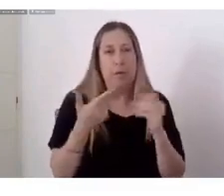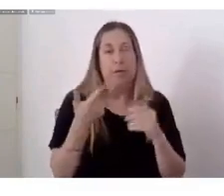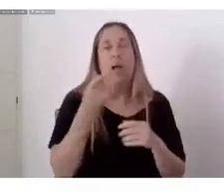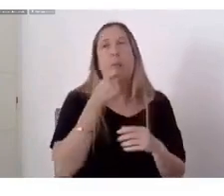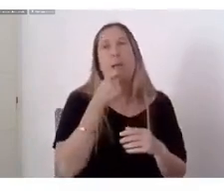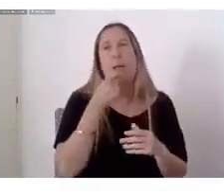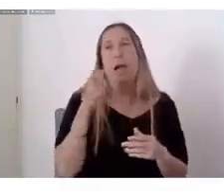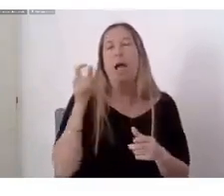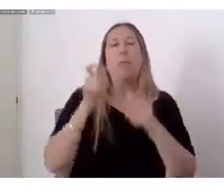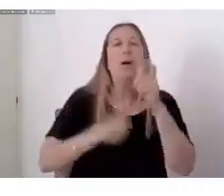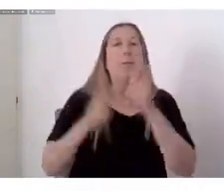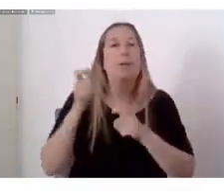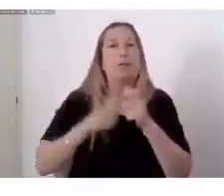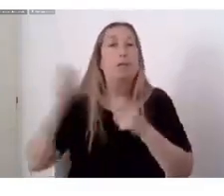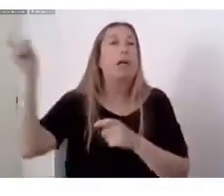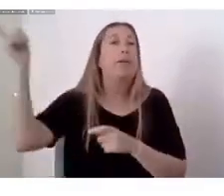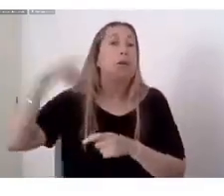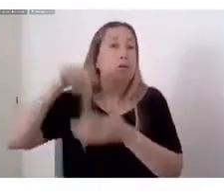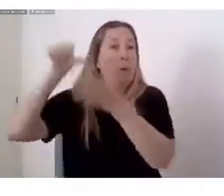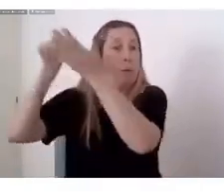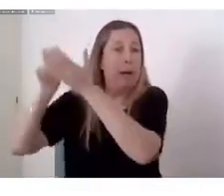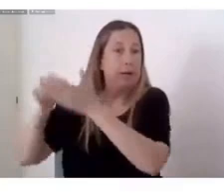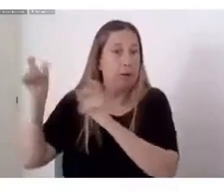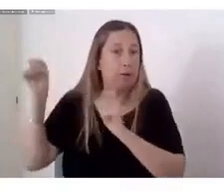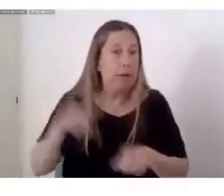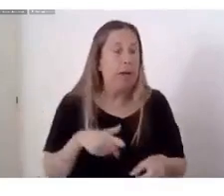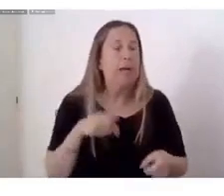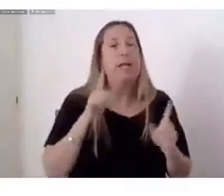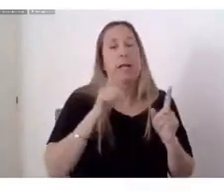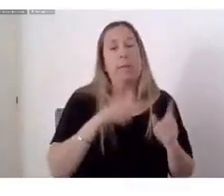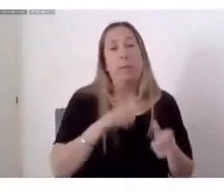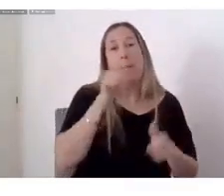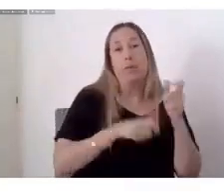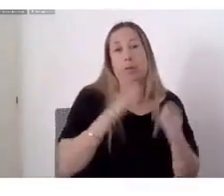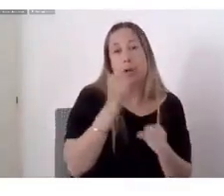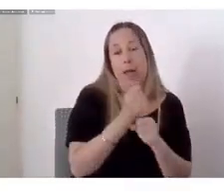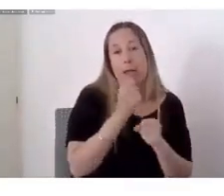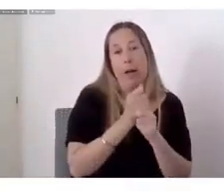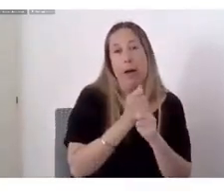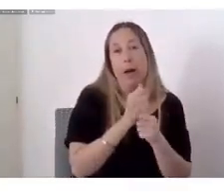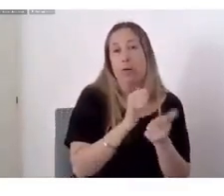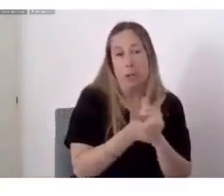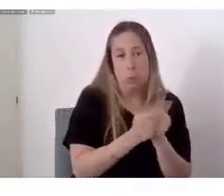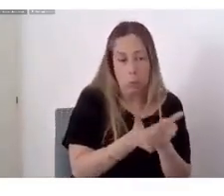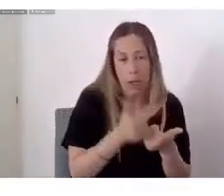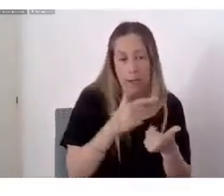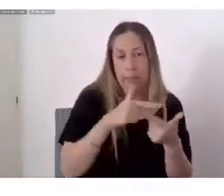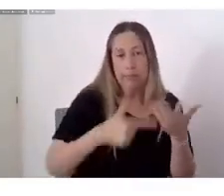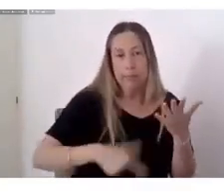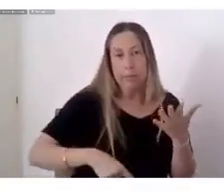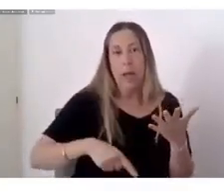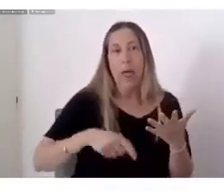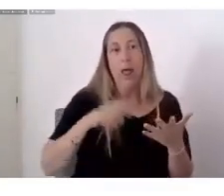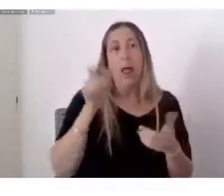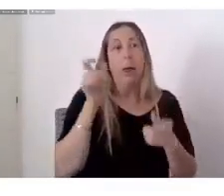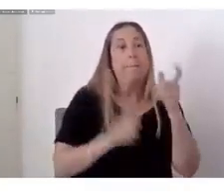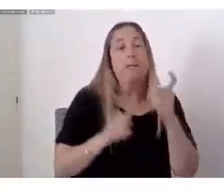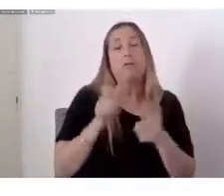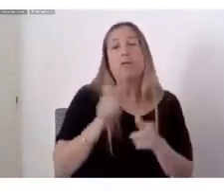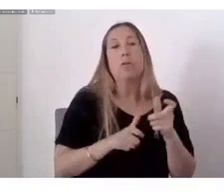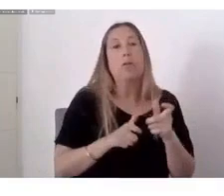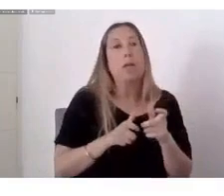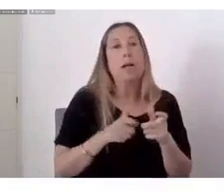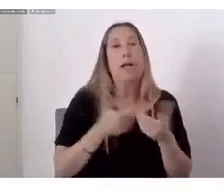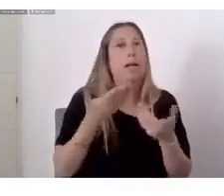Migrantes Trabajadoras sexuales Personas Que no pueden acceder En otros